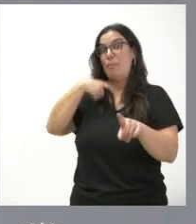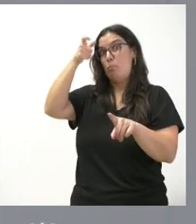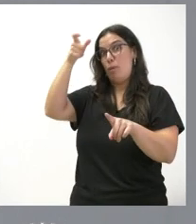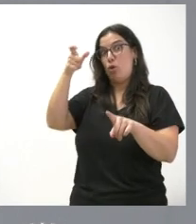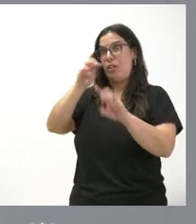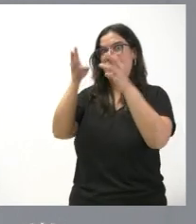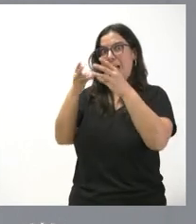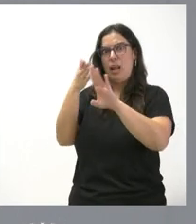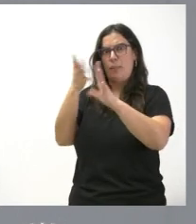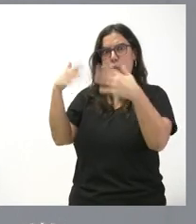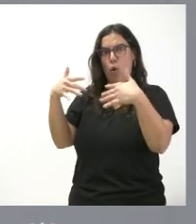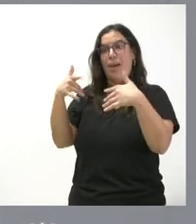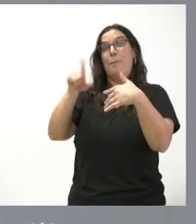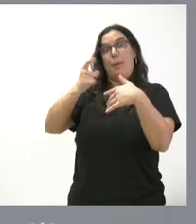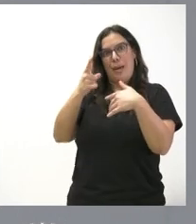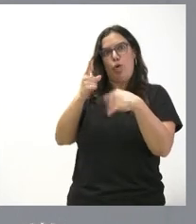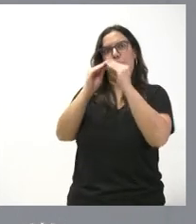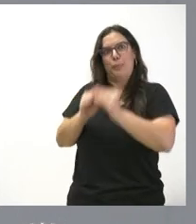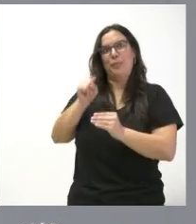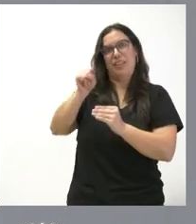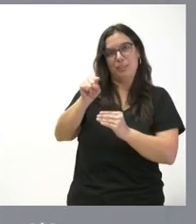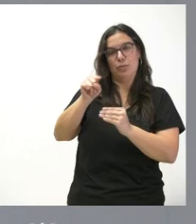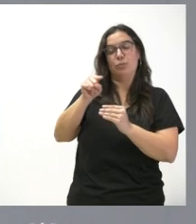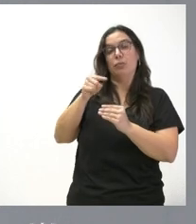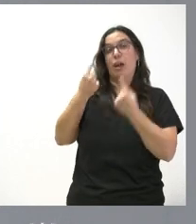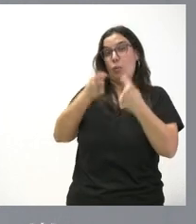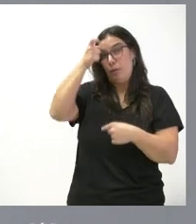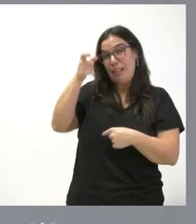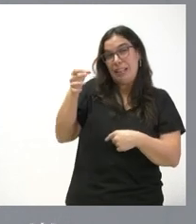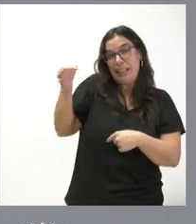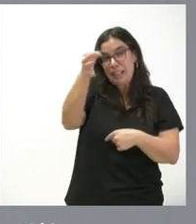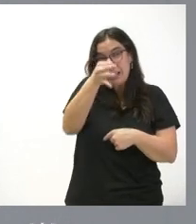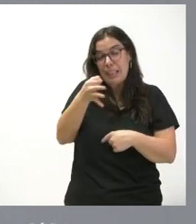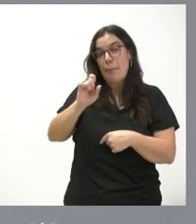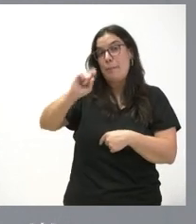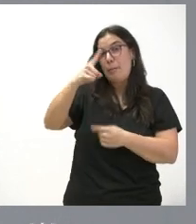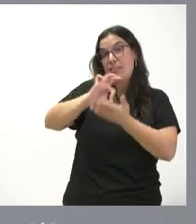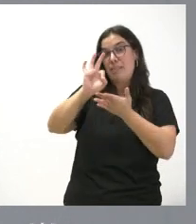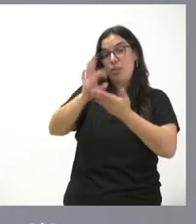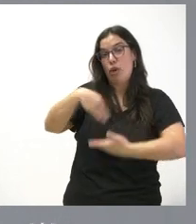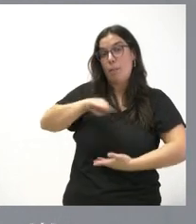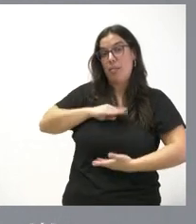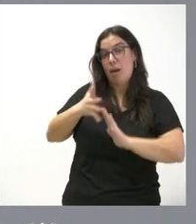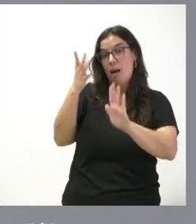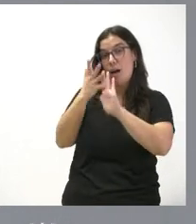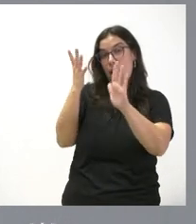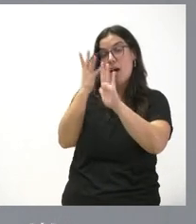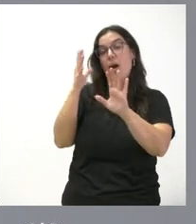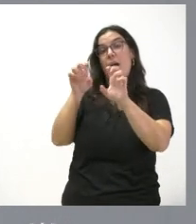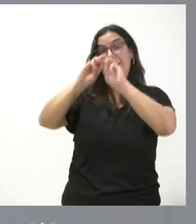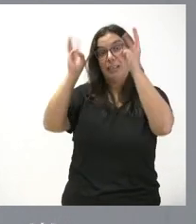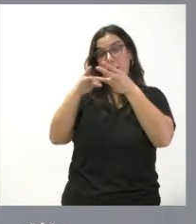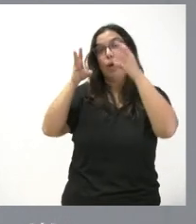servicio y por tanto en muchos municipios en muchas localidades el primer servicio de alta capacidad de fibra óptica ha sido precisamente